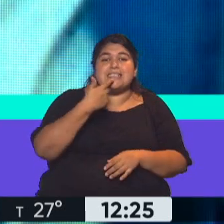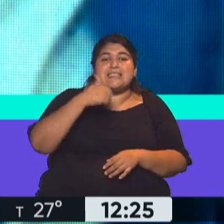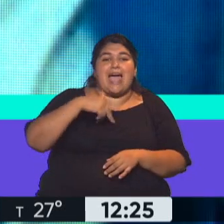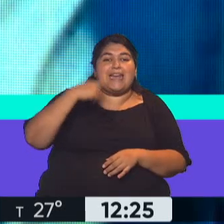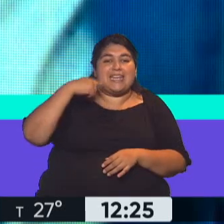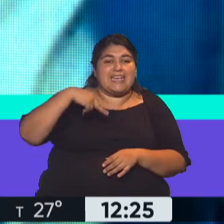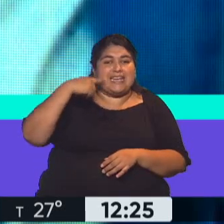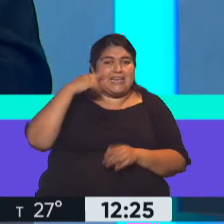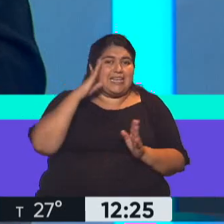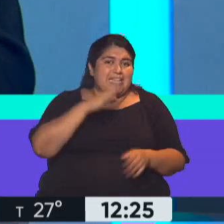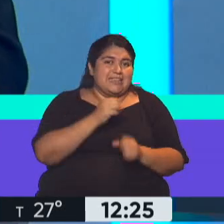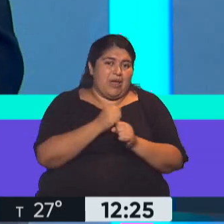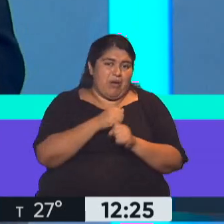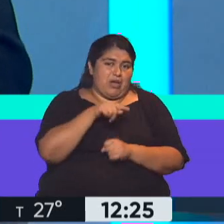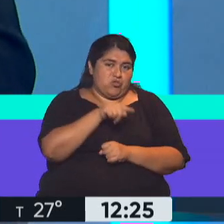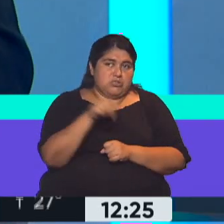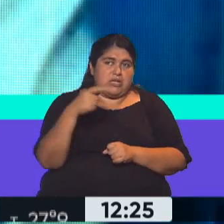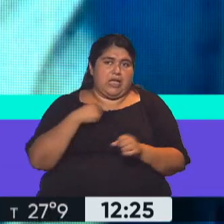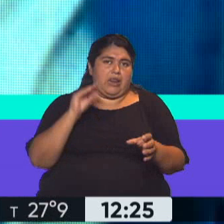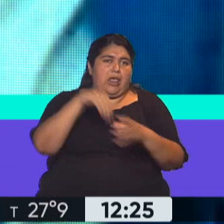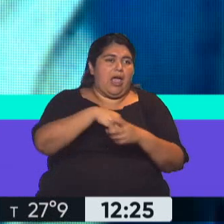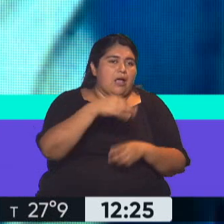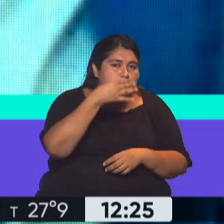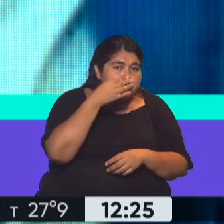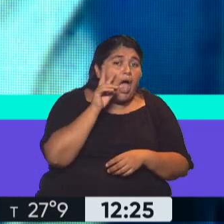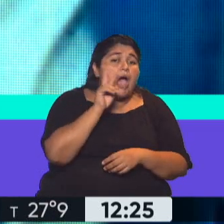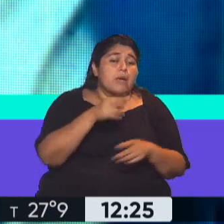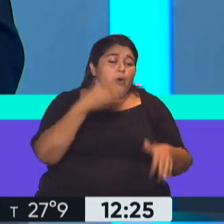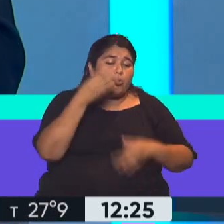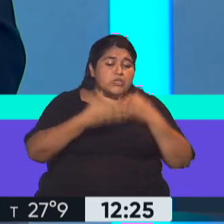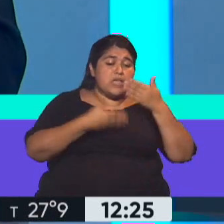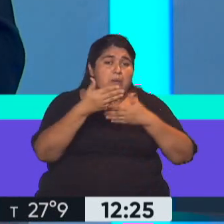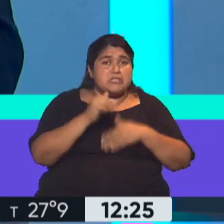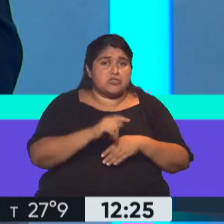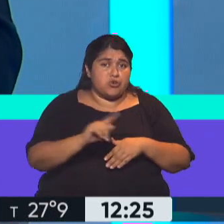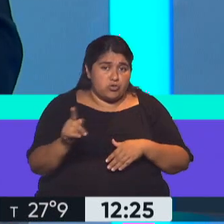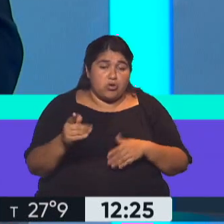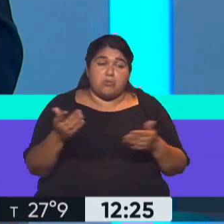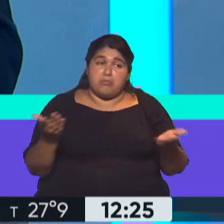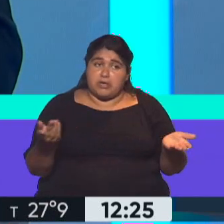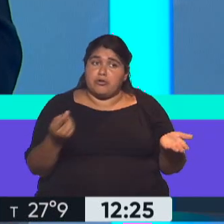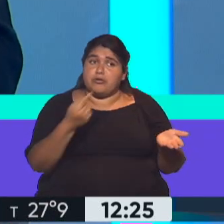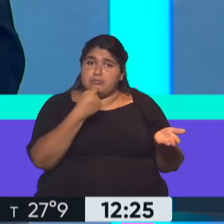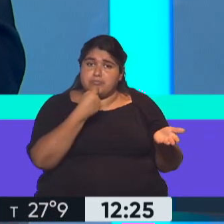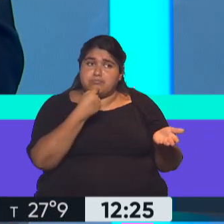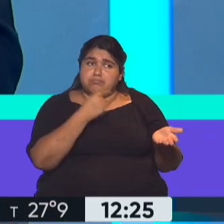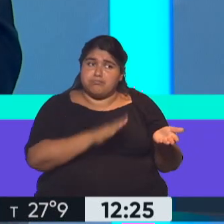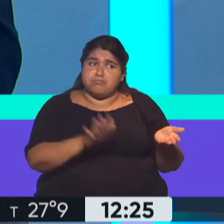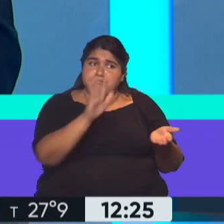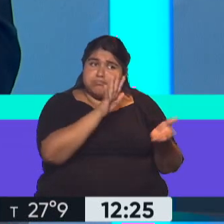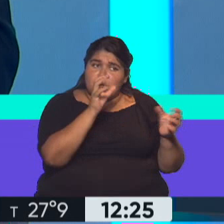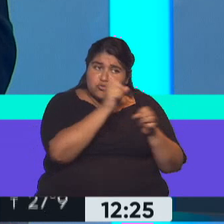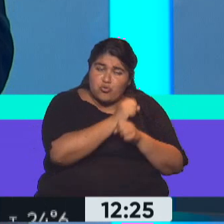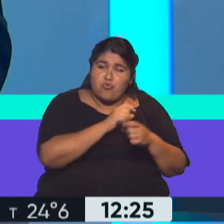del Tesoro, trabajando sobre ese También pidió ser parte, sí, claro. Hay que ver si la justicia avanza, ¿no? Pero, digo, hay operaciones de emisiones de